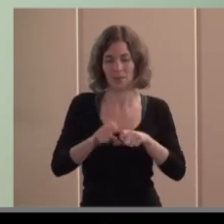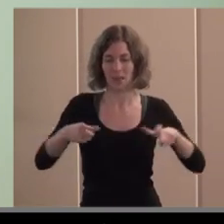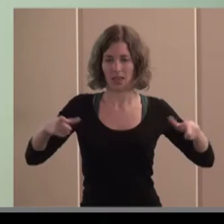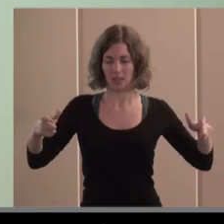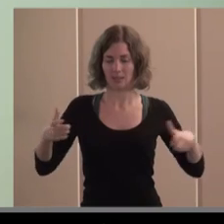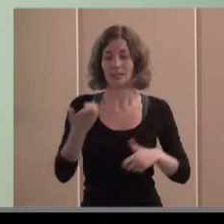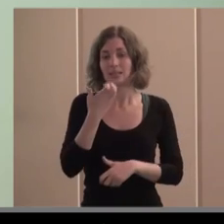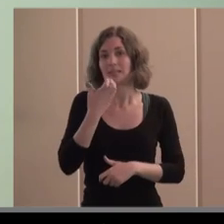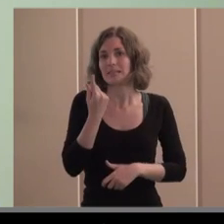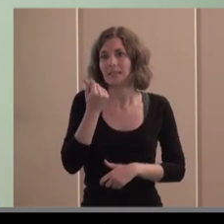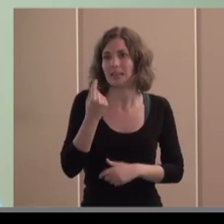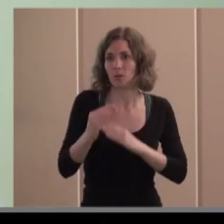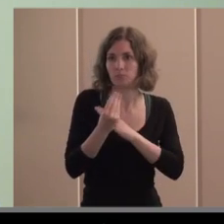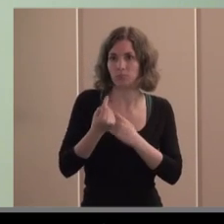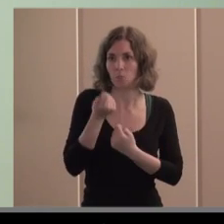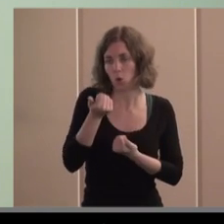tenemos poco pues mucho más